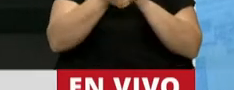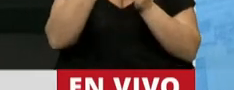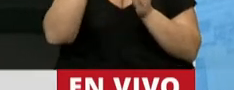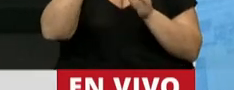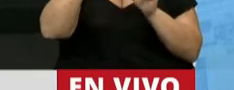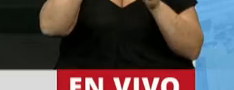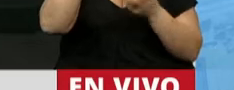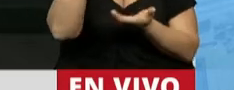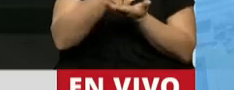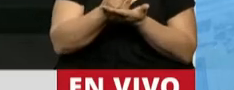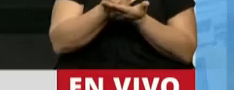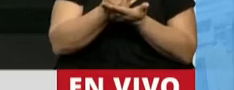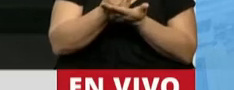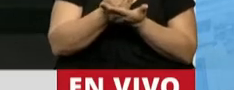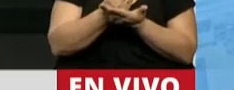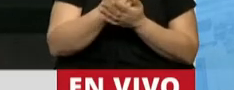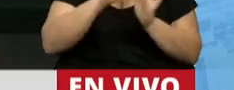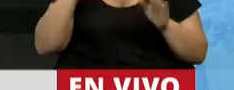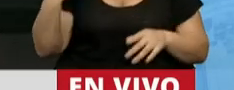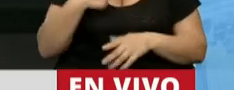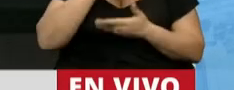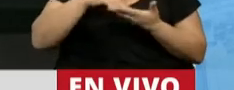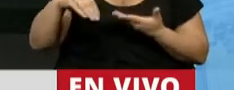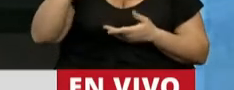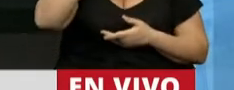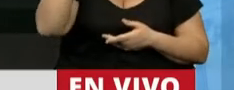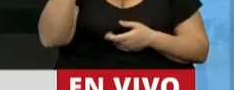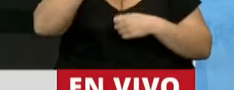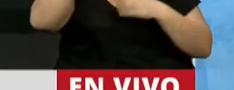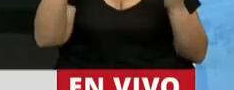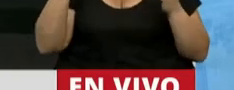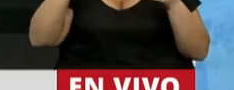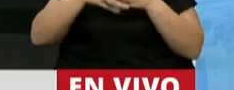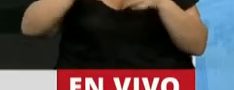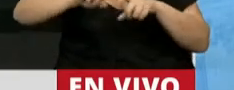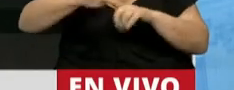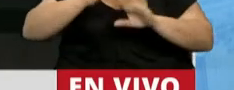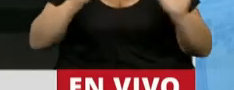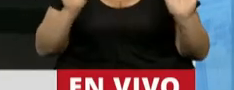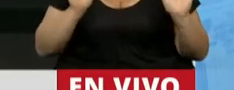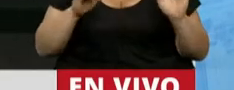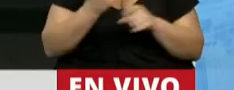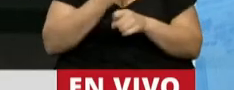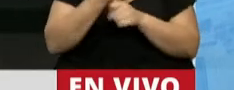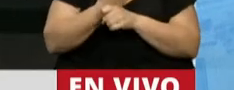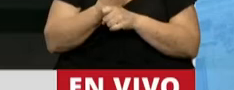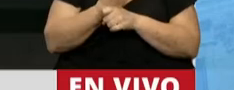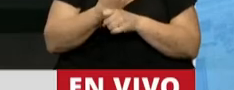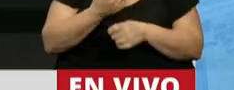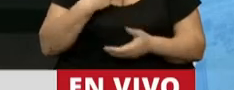representativo. Y mal podemos los legisladores nacionales, cualquiera sea el partido político, ejercer la